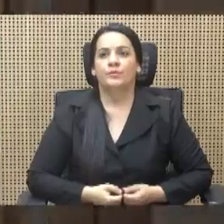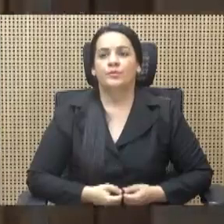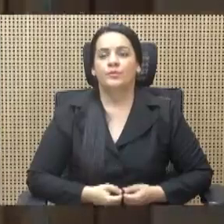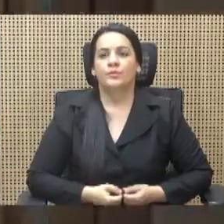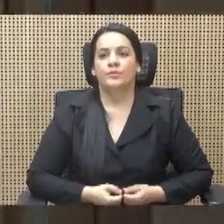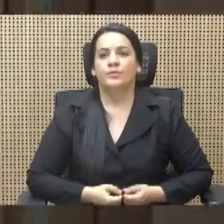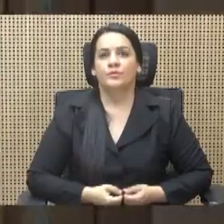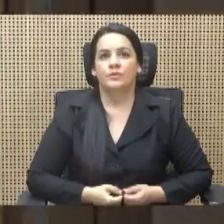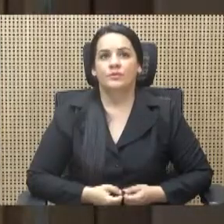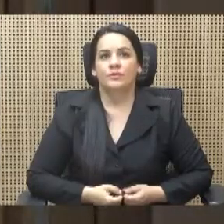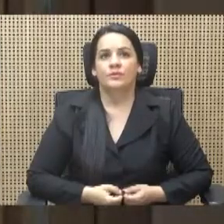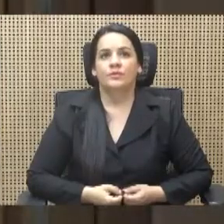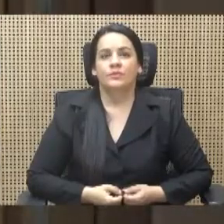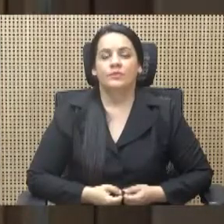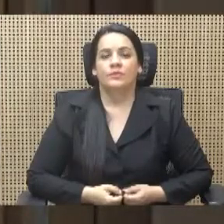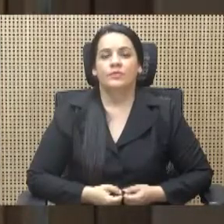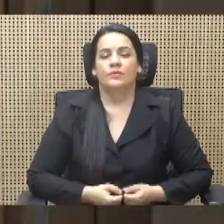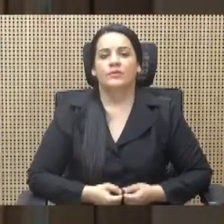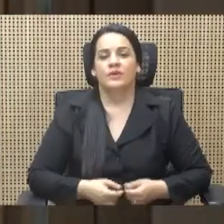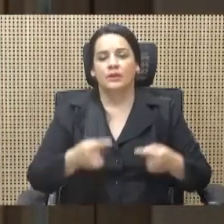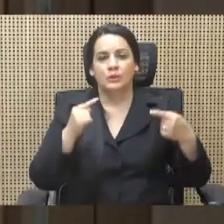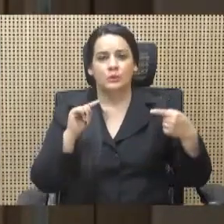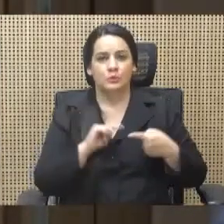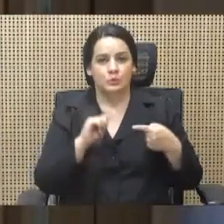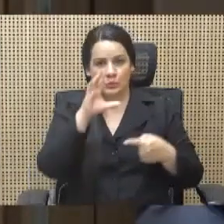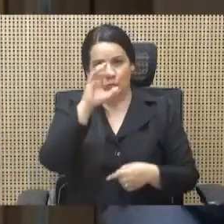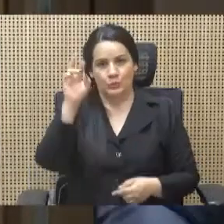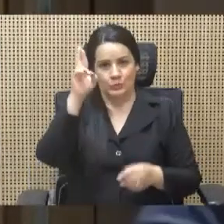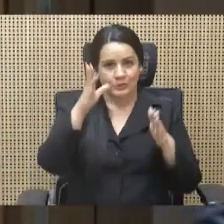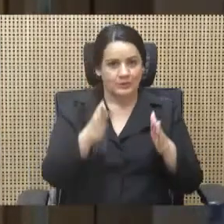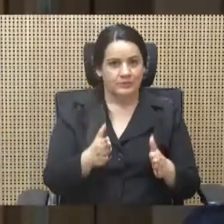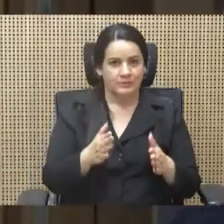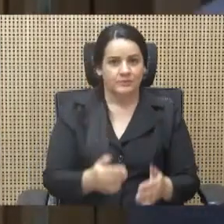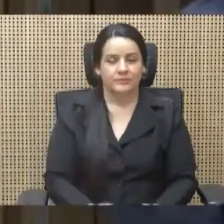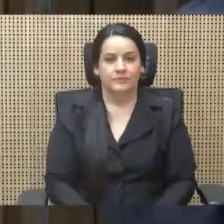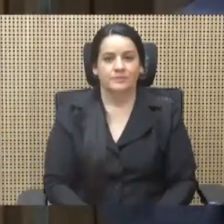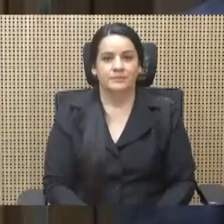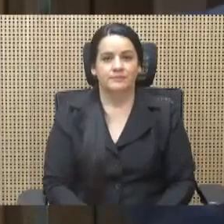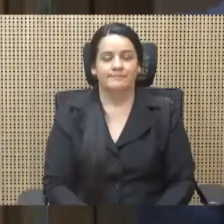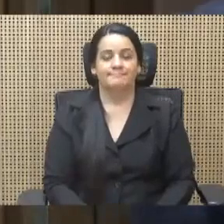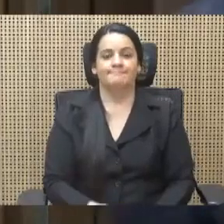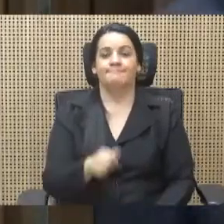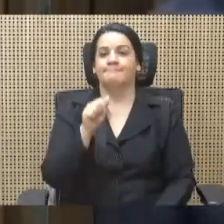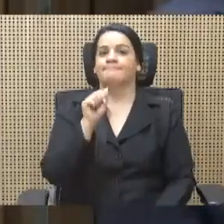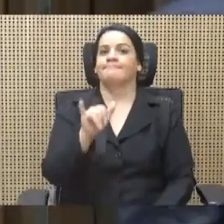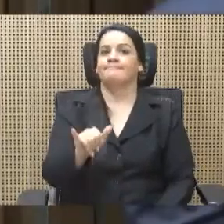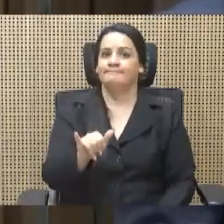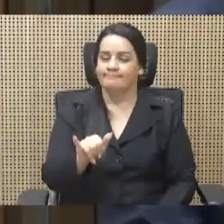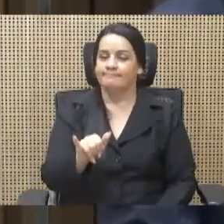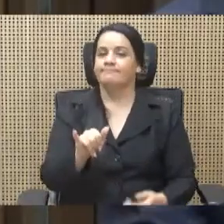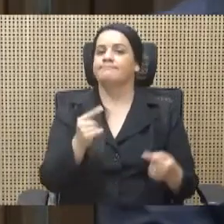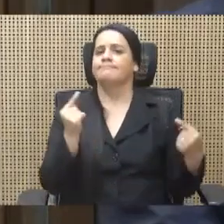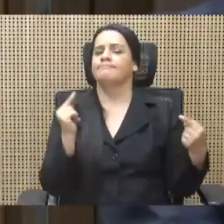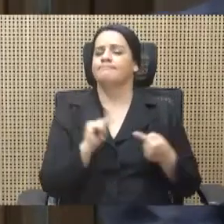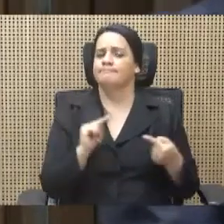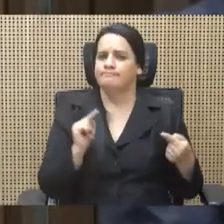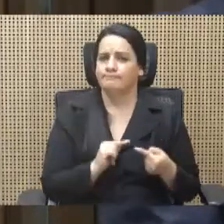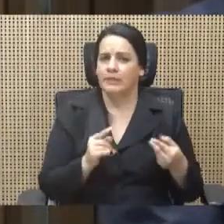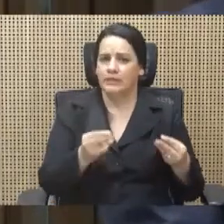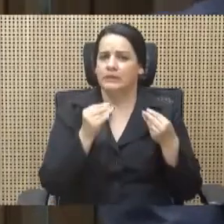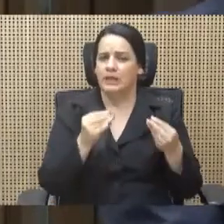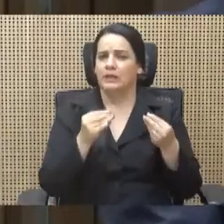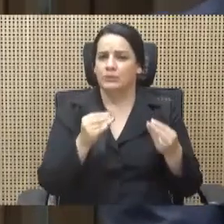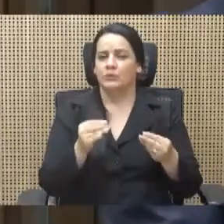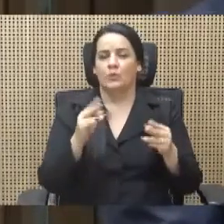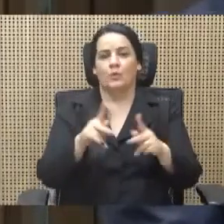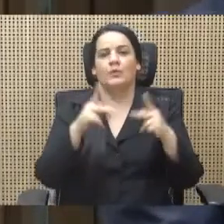¿Les dolió, costarricenses? ¡Ay, cómo les dolió! Tanto, tanto, que la Nación me dedicó un